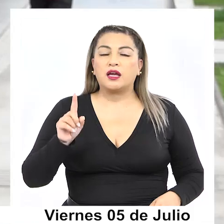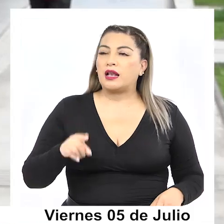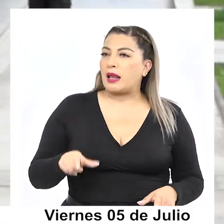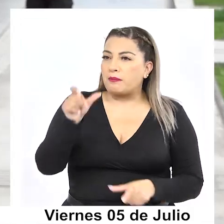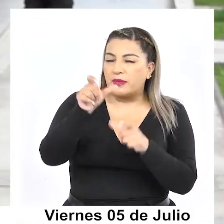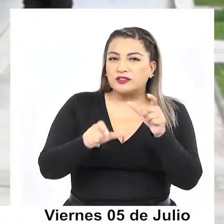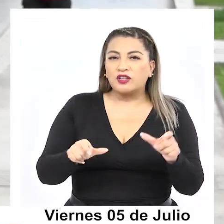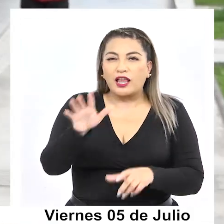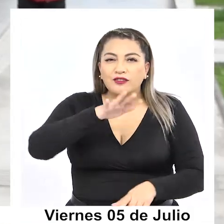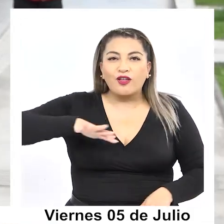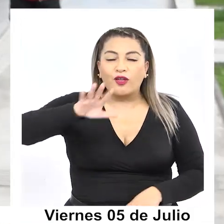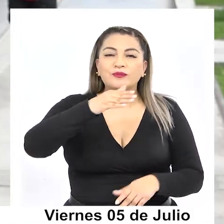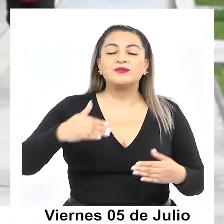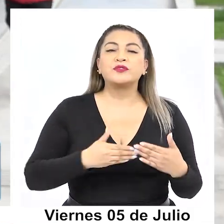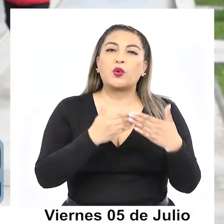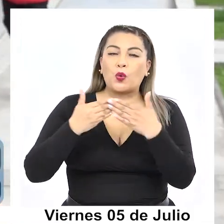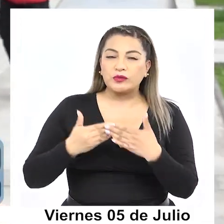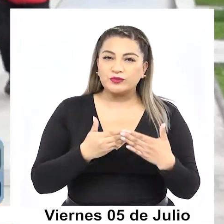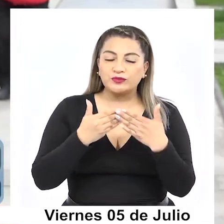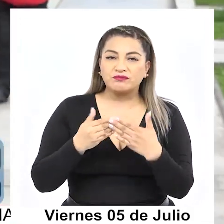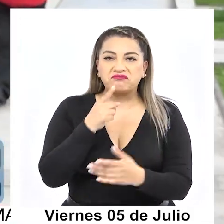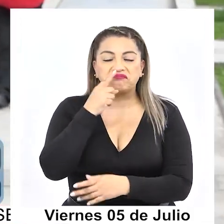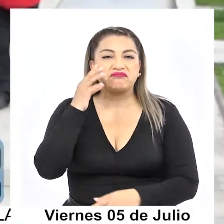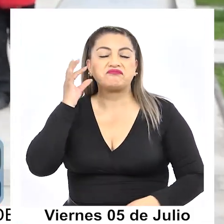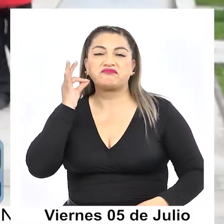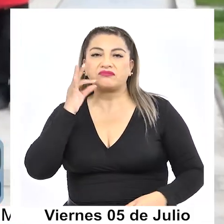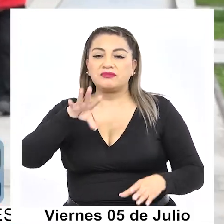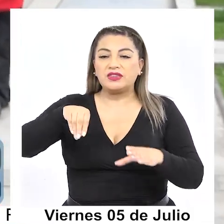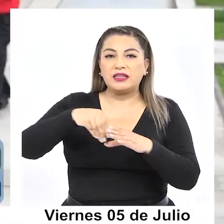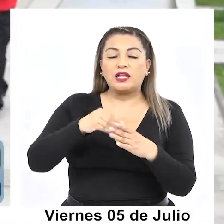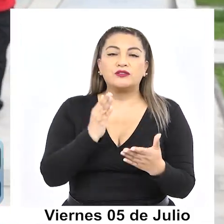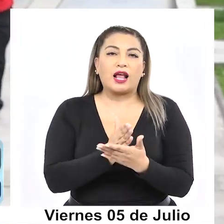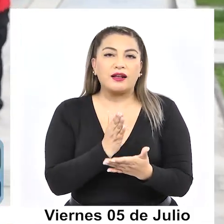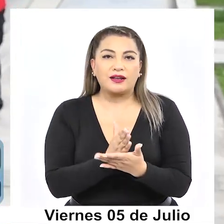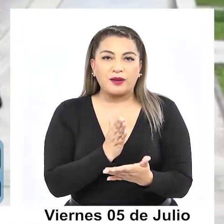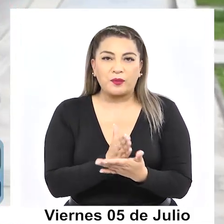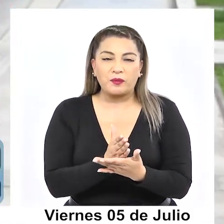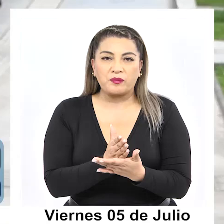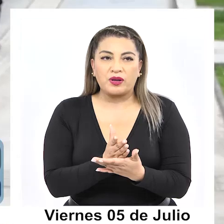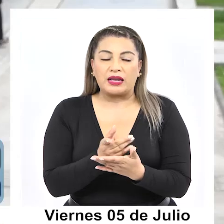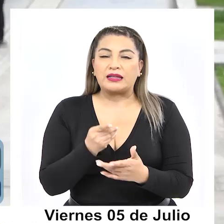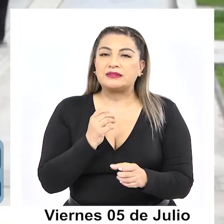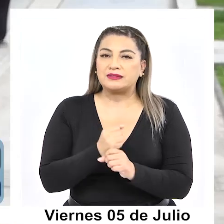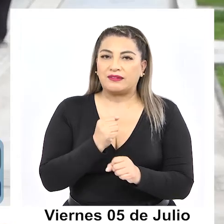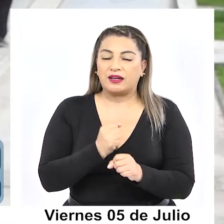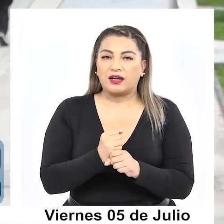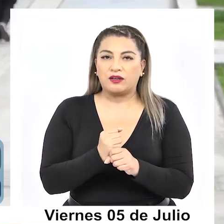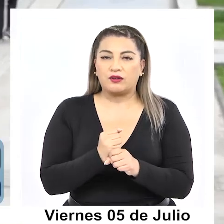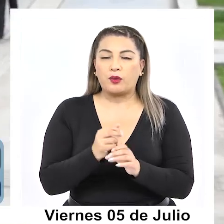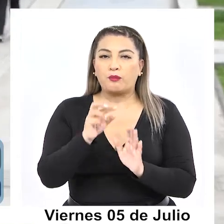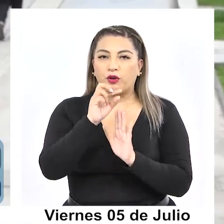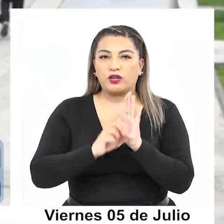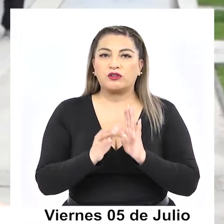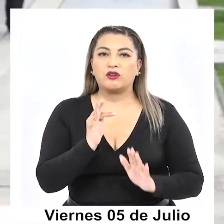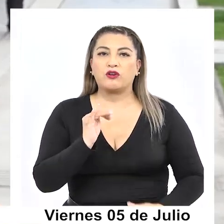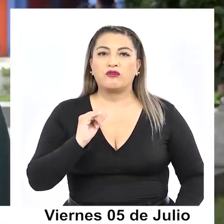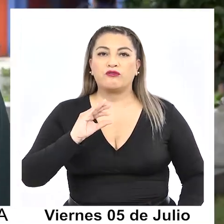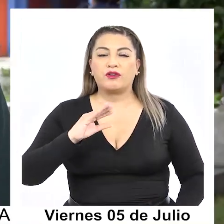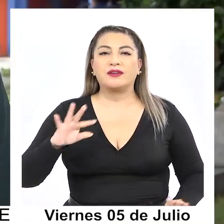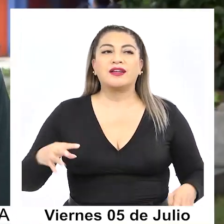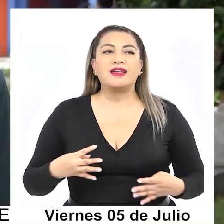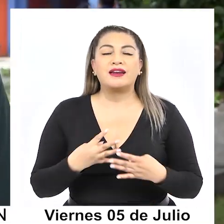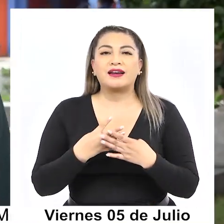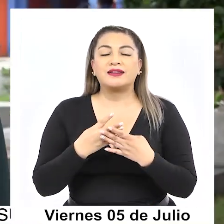objetivo, son todos los estudiantes que hoy día son parte de las escuelas que están trabajando con el proyecto FIC de Red Aula Futura.